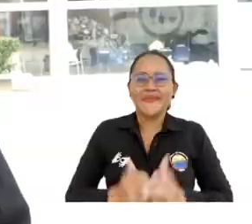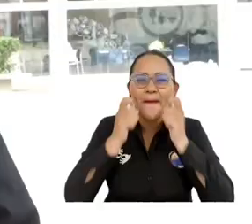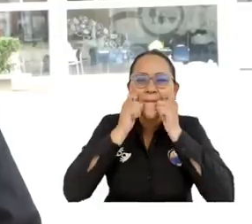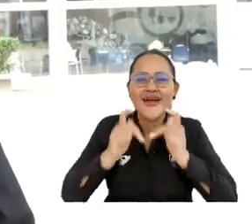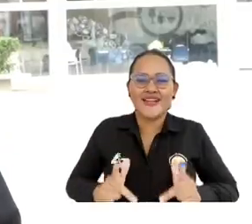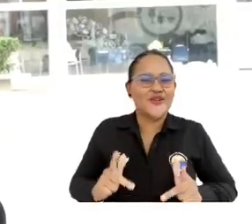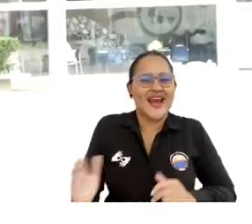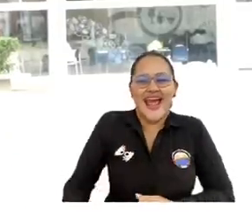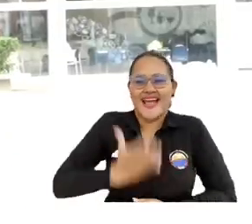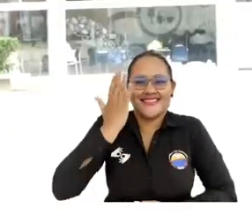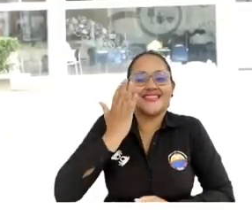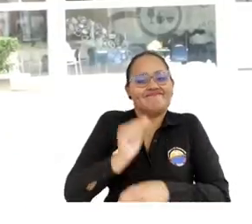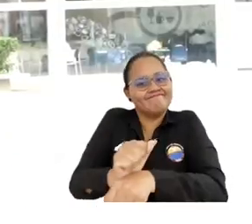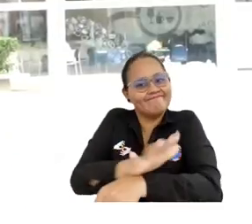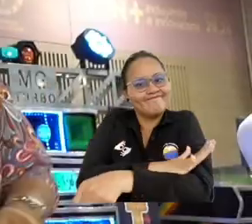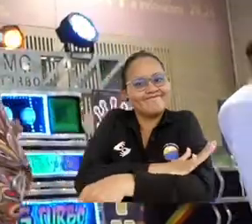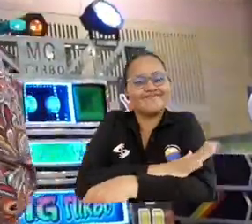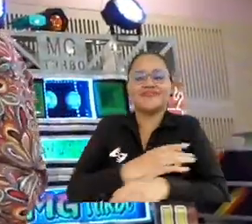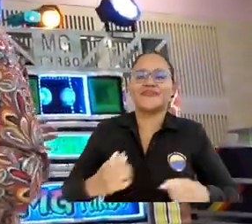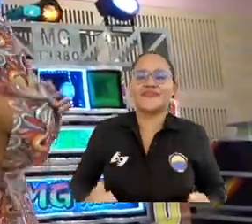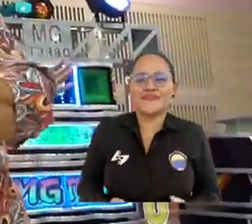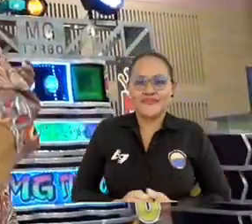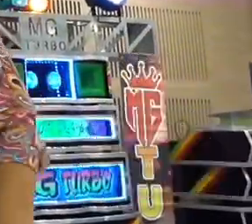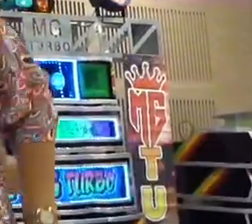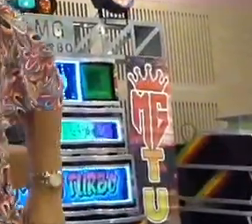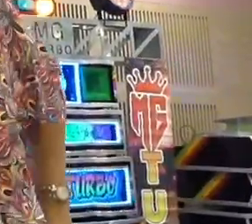Los seres humanos somos emocionales.